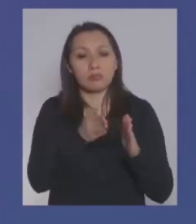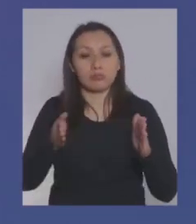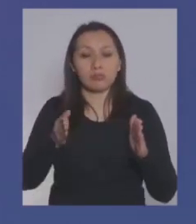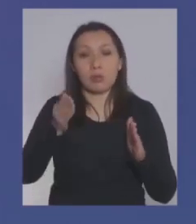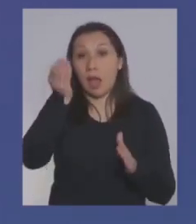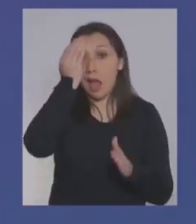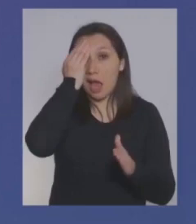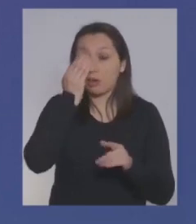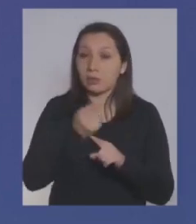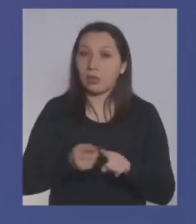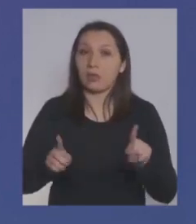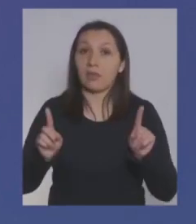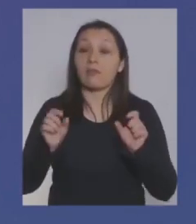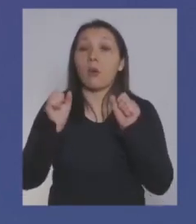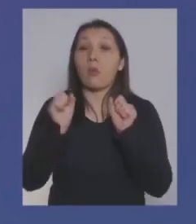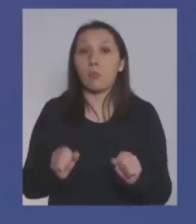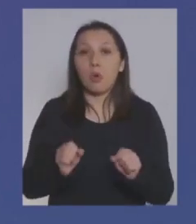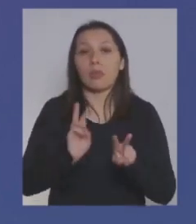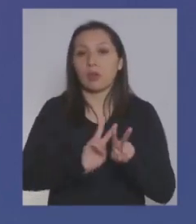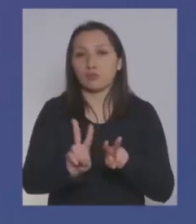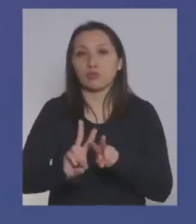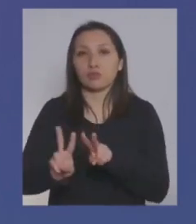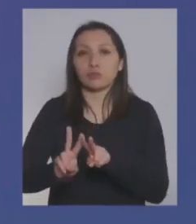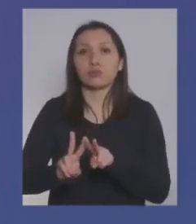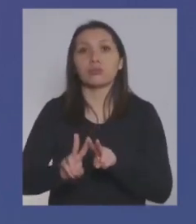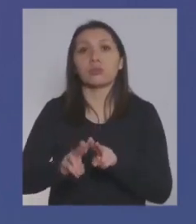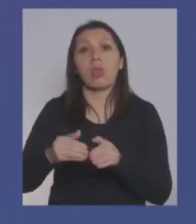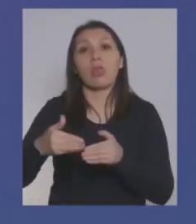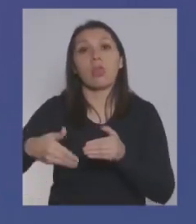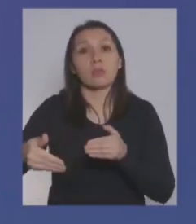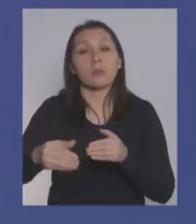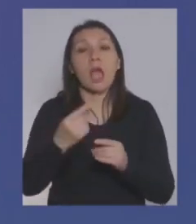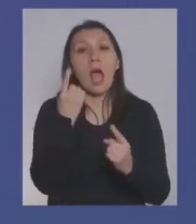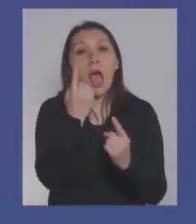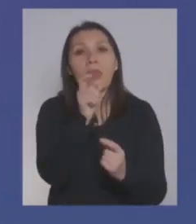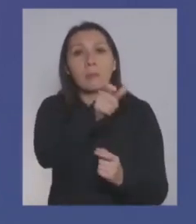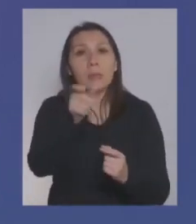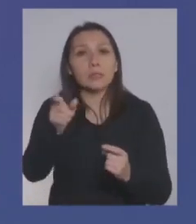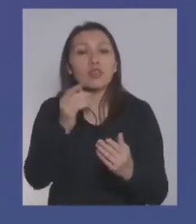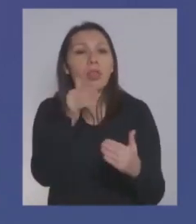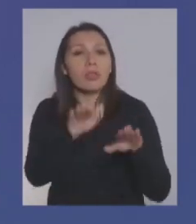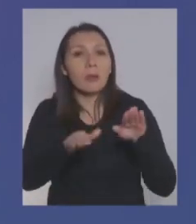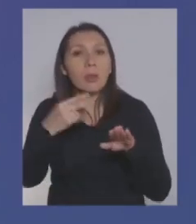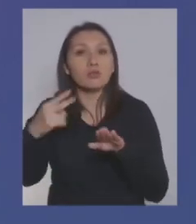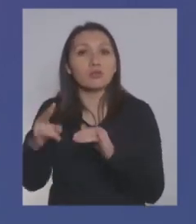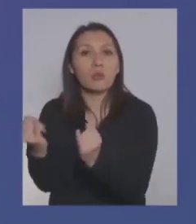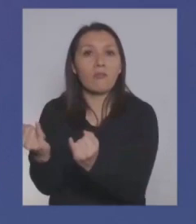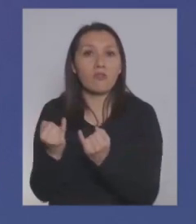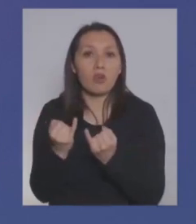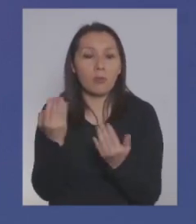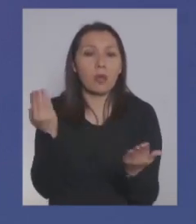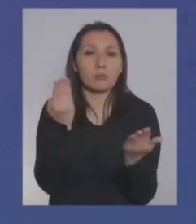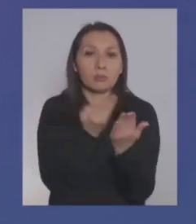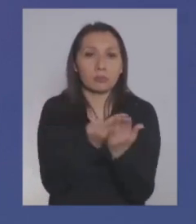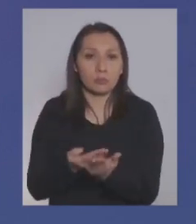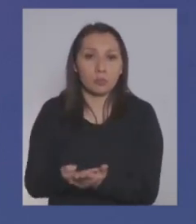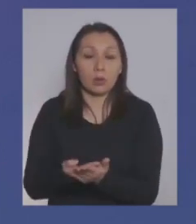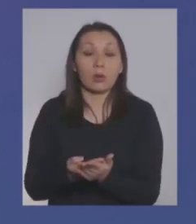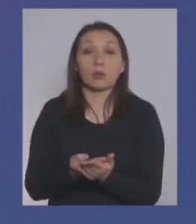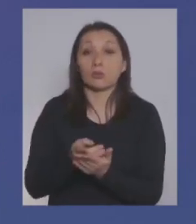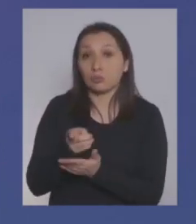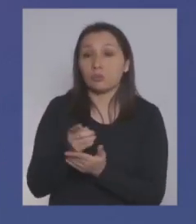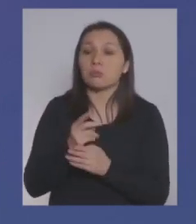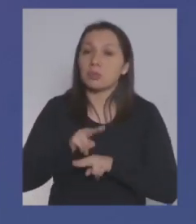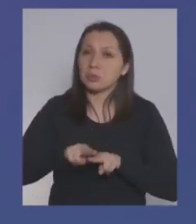Una distinta es que podamos dar solución a posteriori, caso a caso, en función de los antecedentes que ustedes nos traigan. que